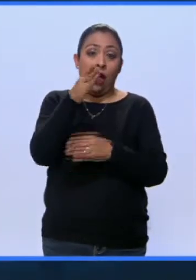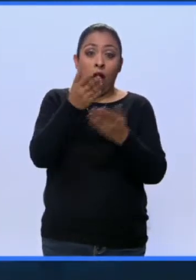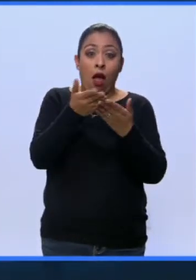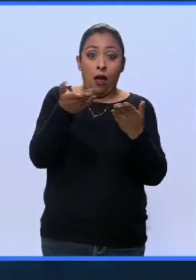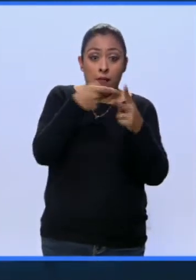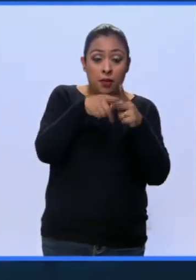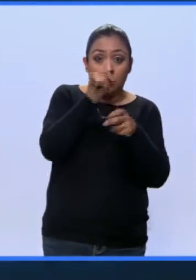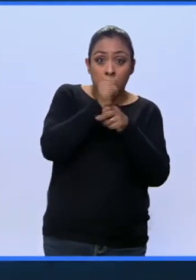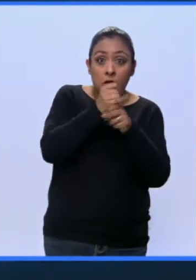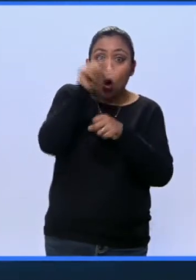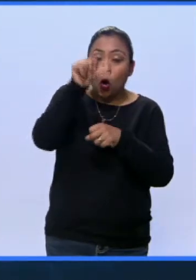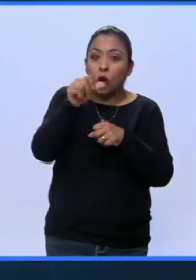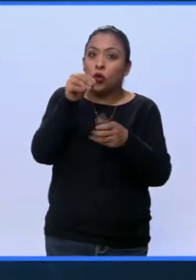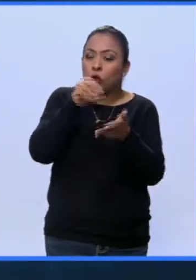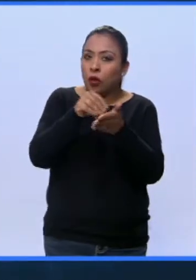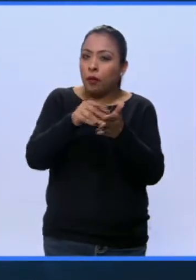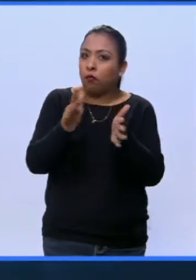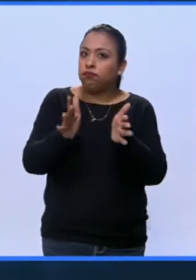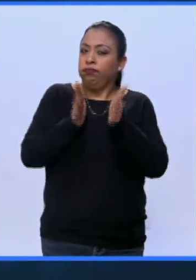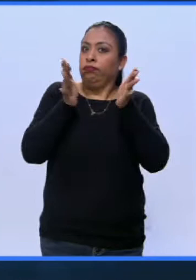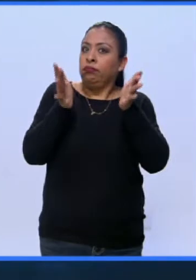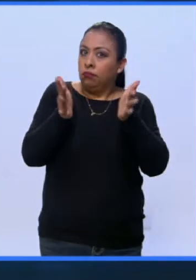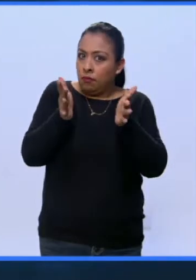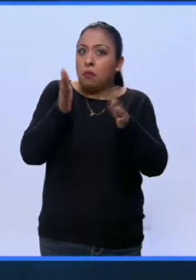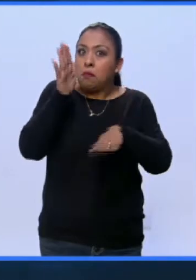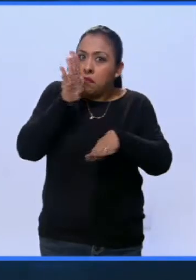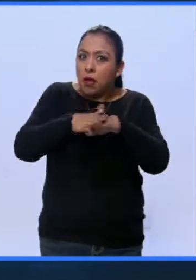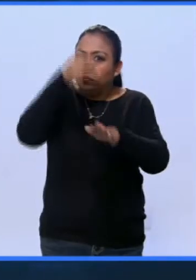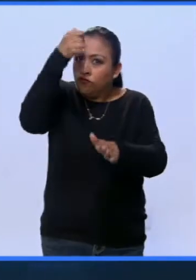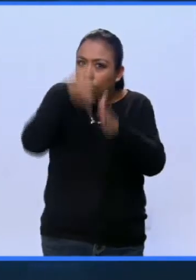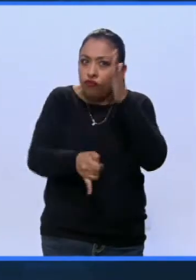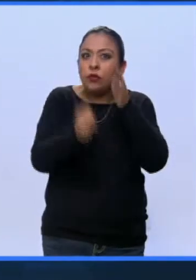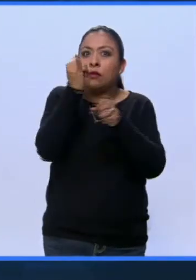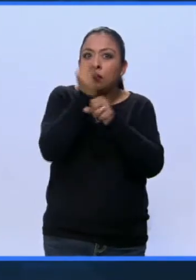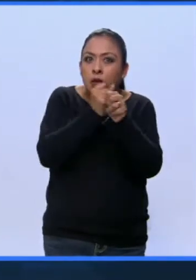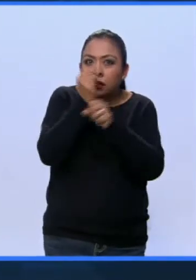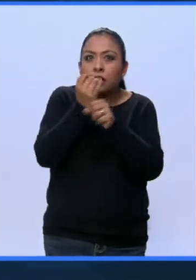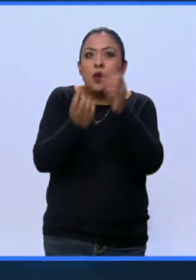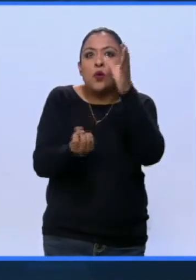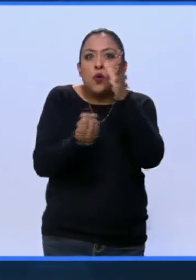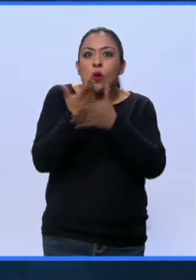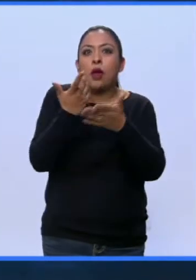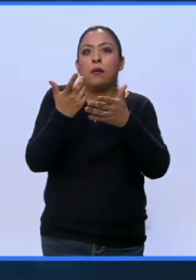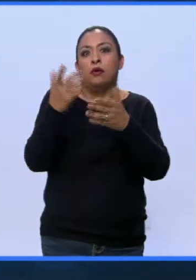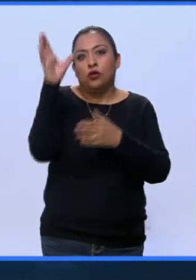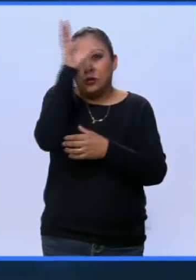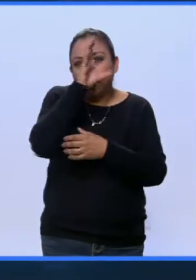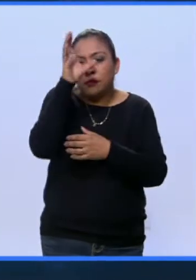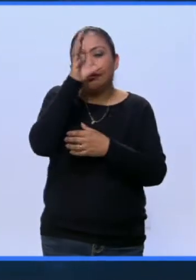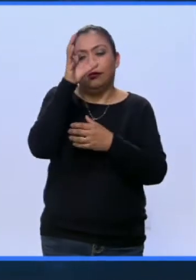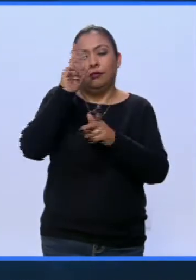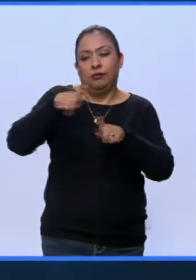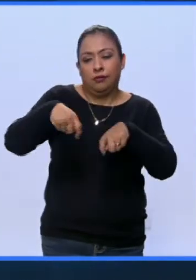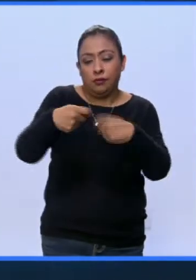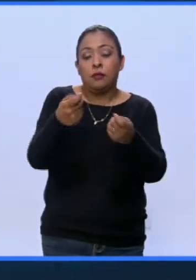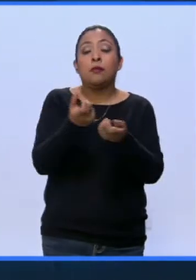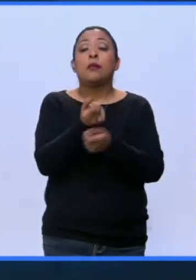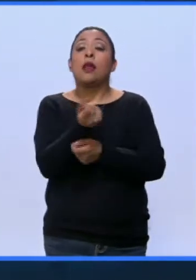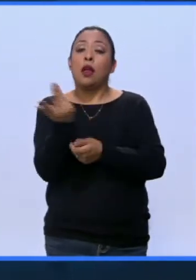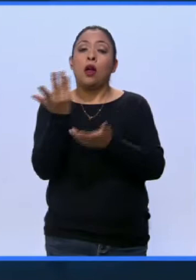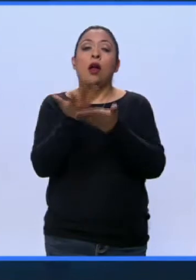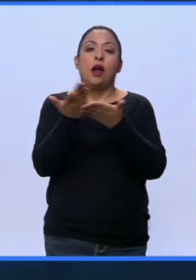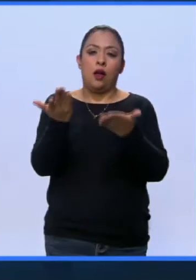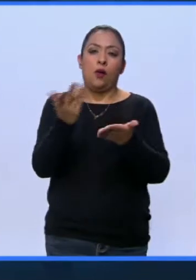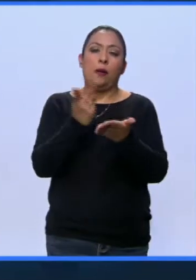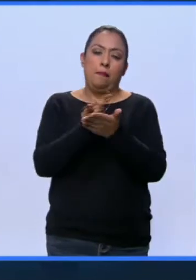hoy siguen sorprendiendo y dando de qué hablar y de investigar a las nuevas generaciones de científicos? Y de algún modo seguimos hablando de